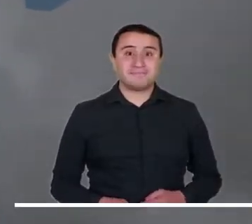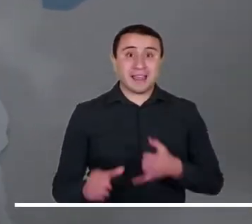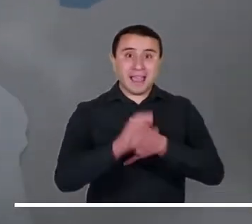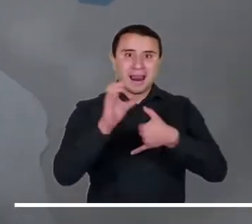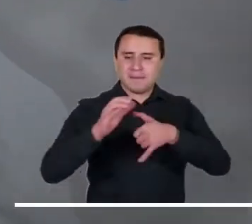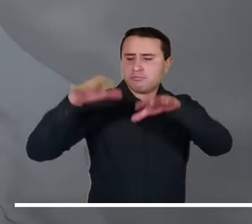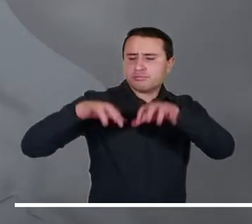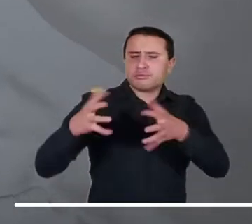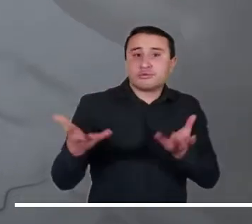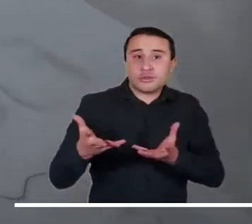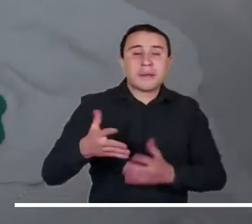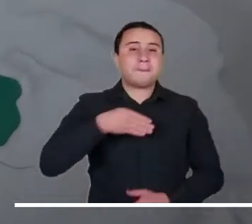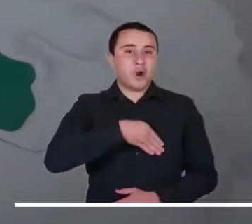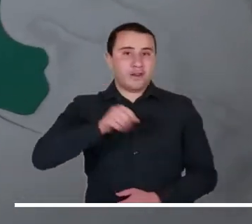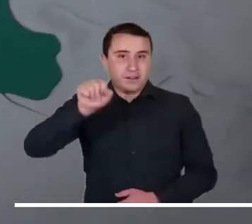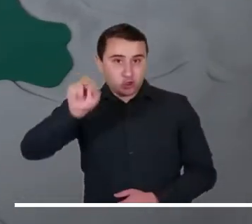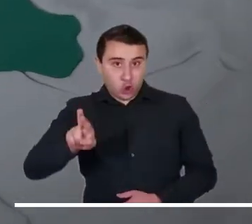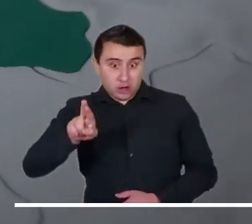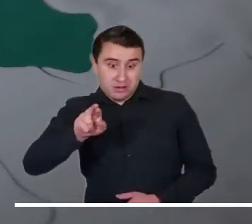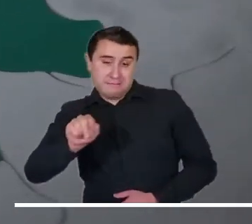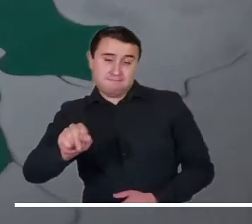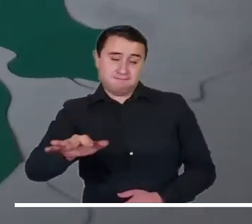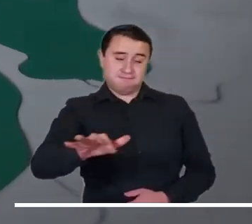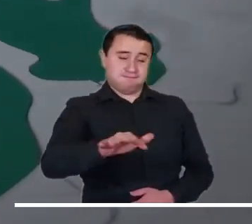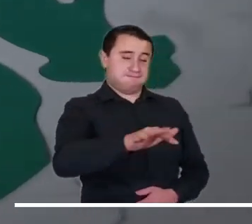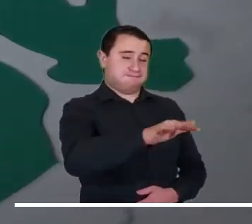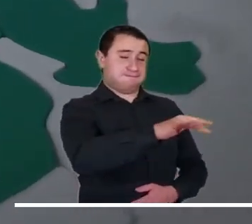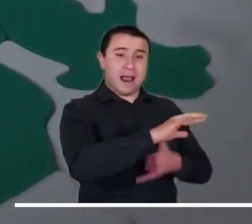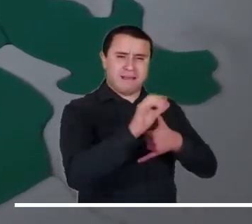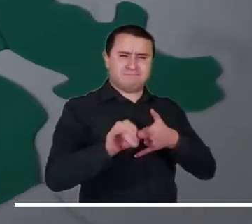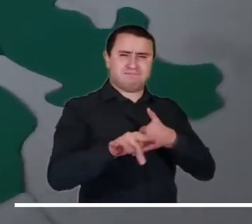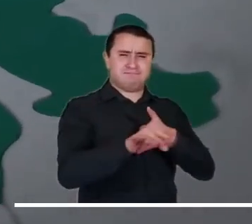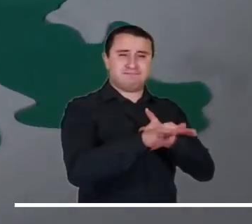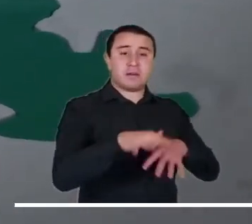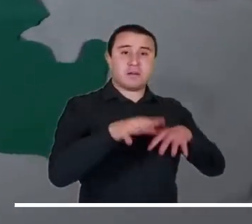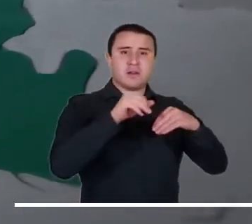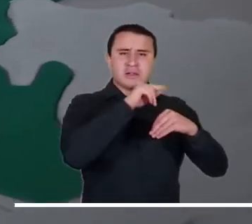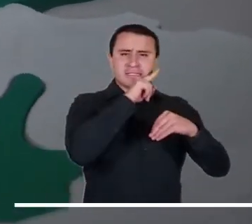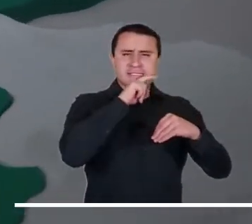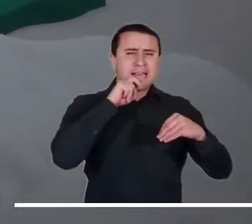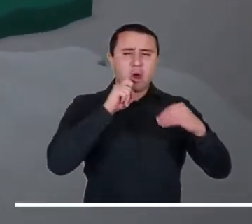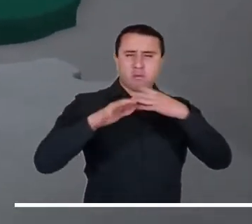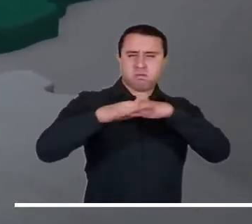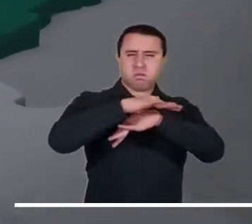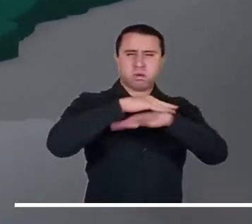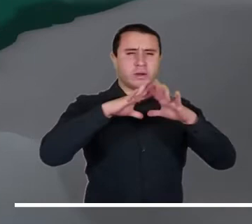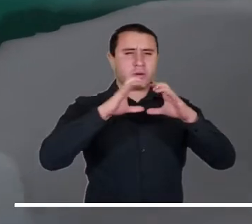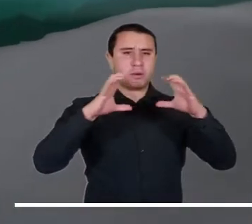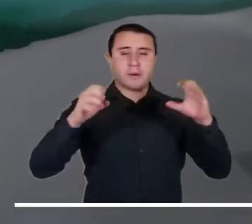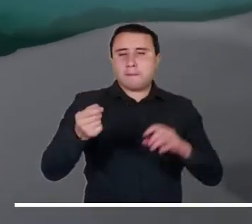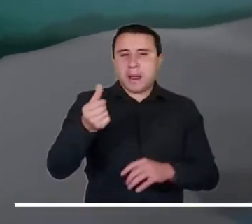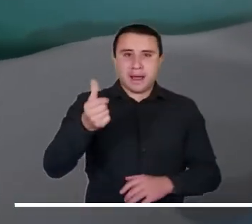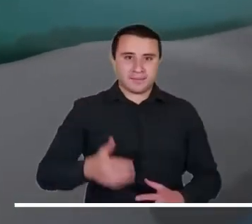ocasionales en el sur de Bolívar, en el Caribe presisten las condiciones secas acompañadas de nubosidad entre parcial y ligero.